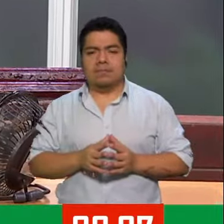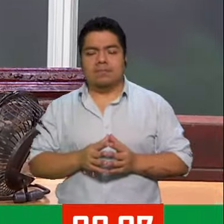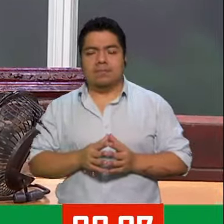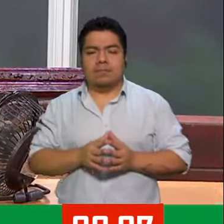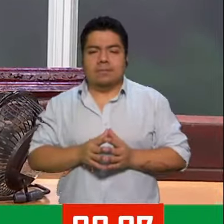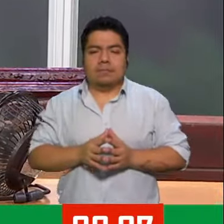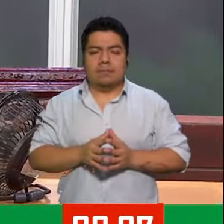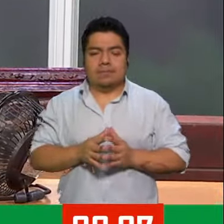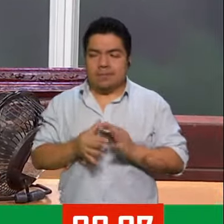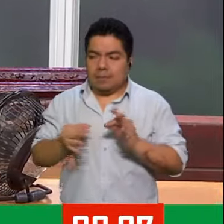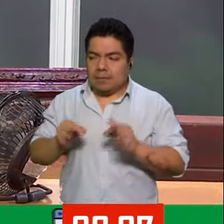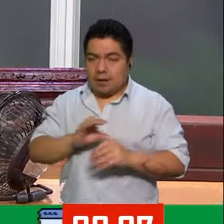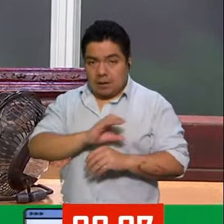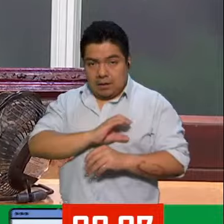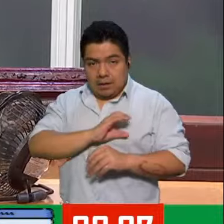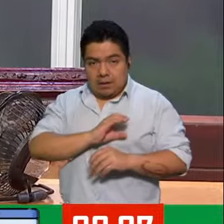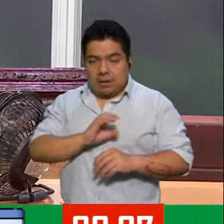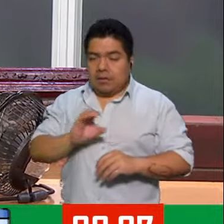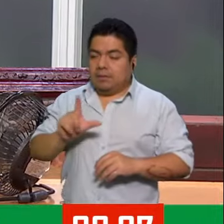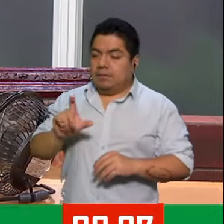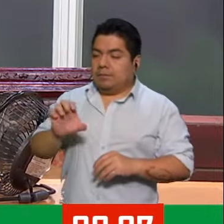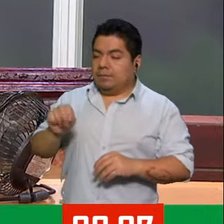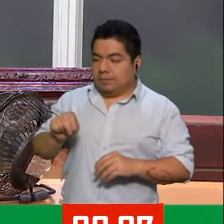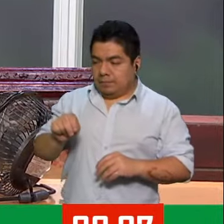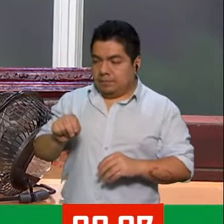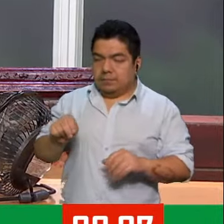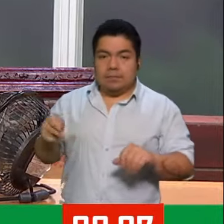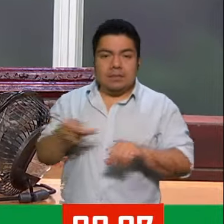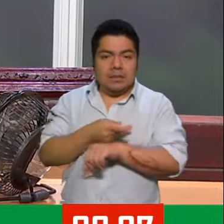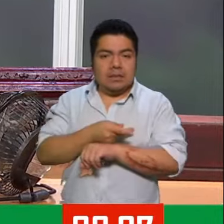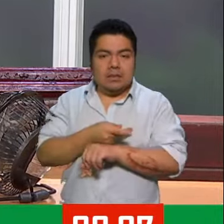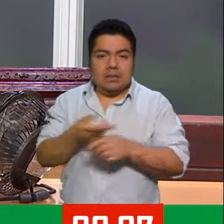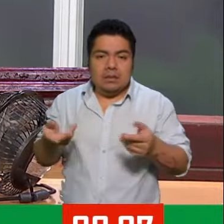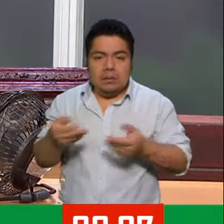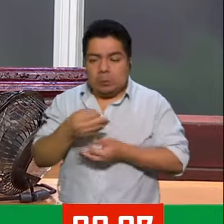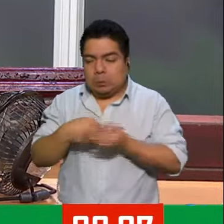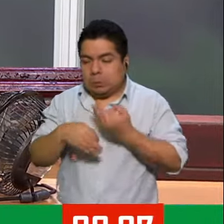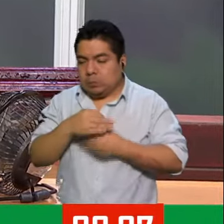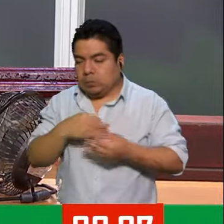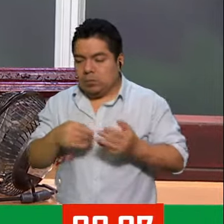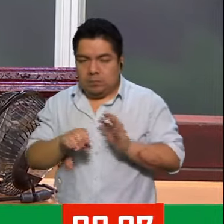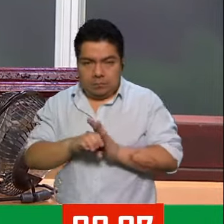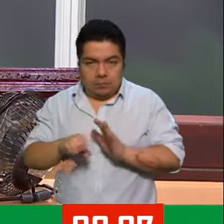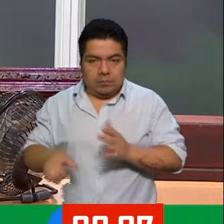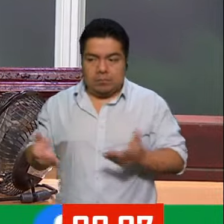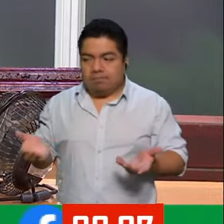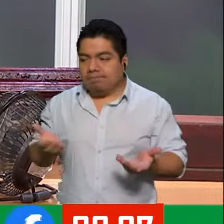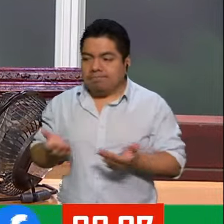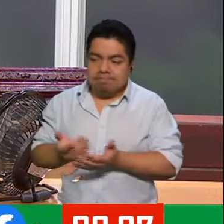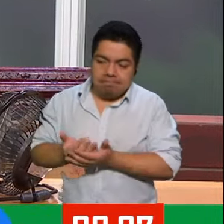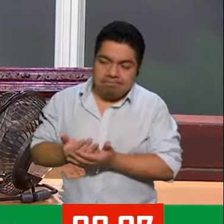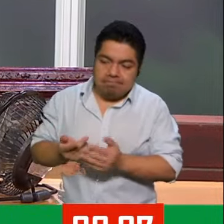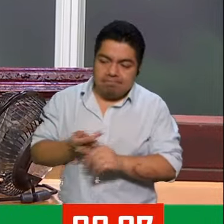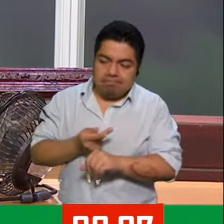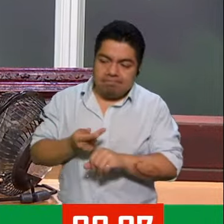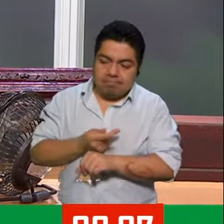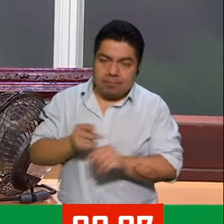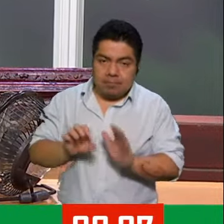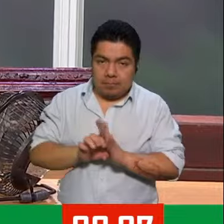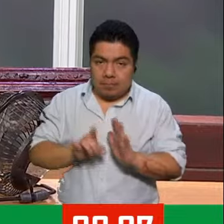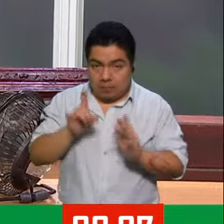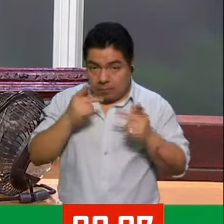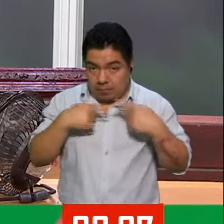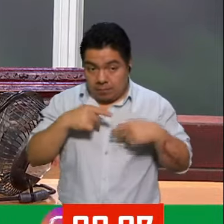Mi querido Tocayo, ¿qué traza con todo lo que se queda bailando cuando alguien